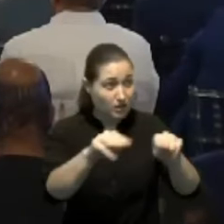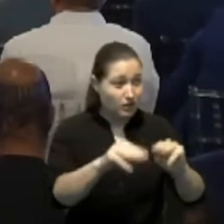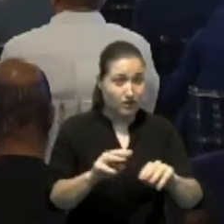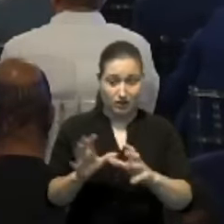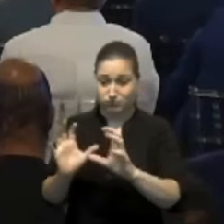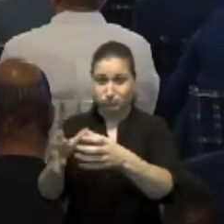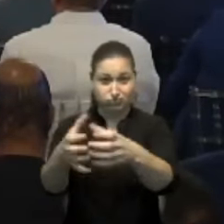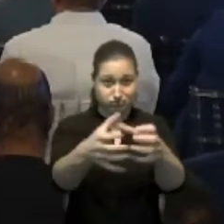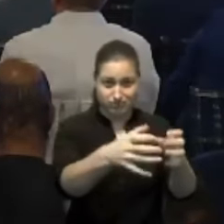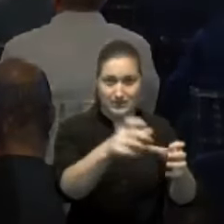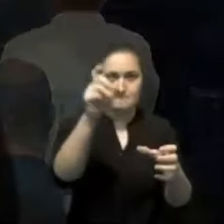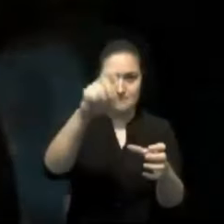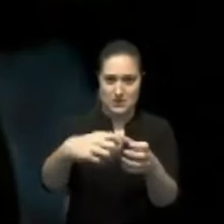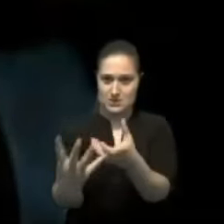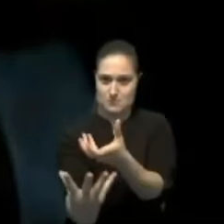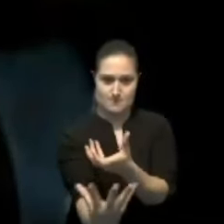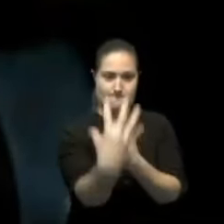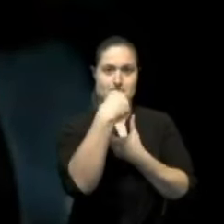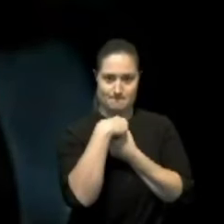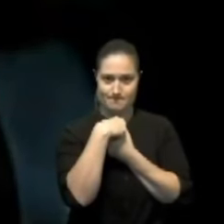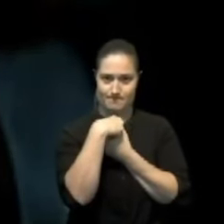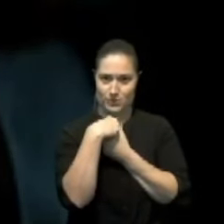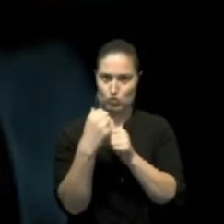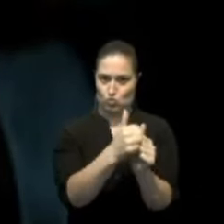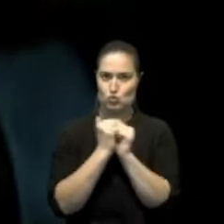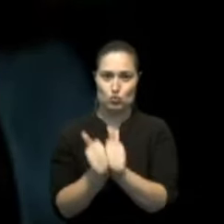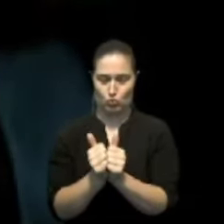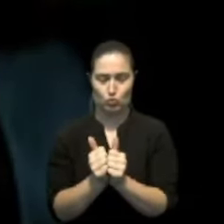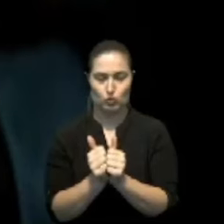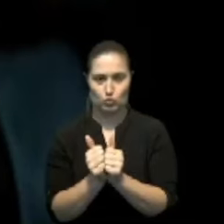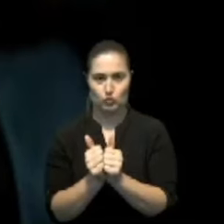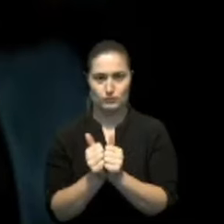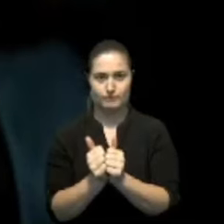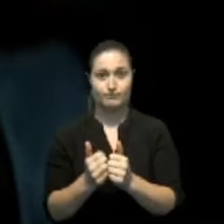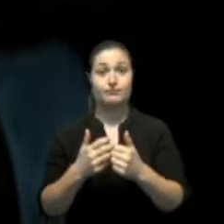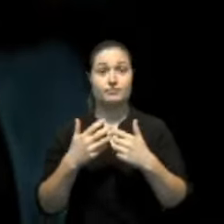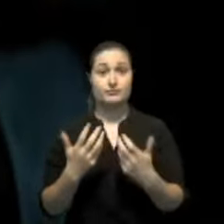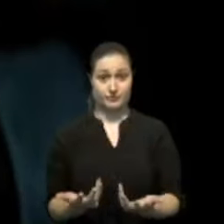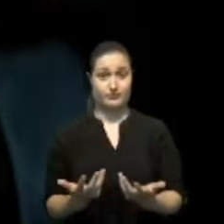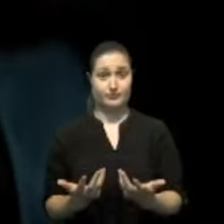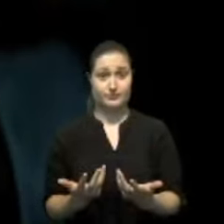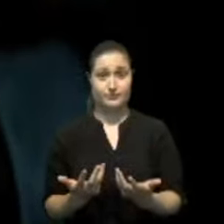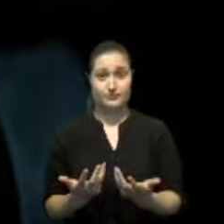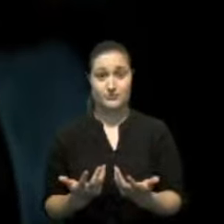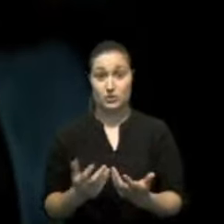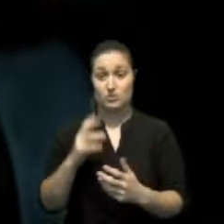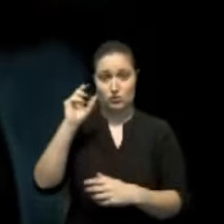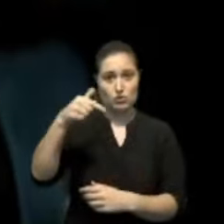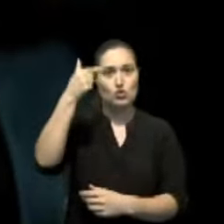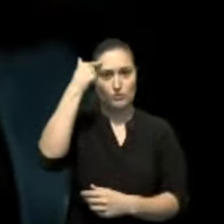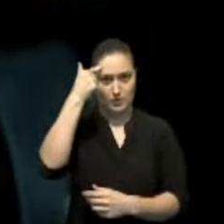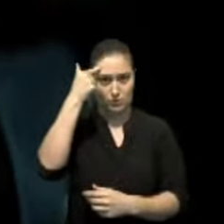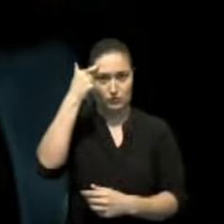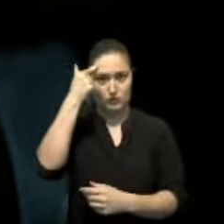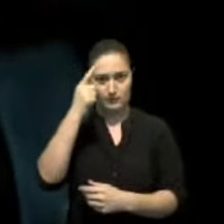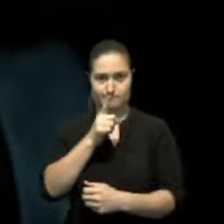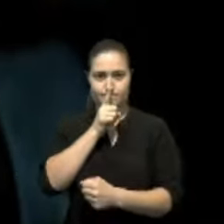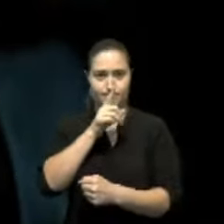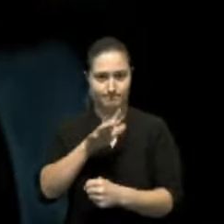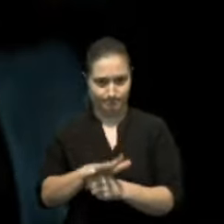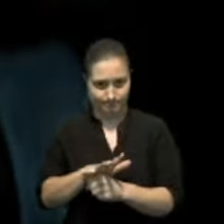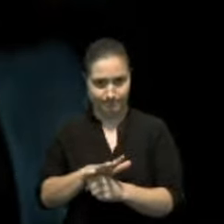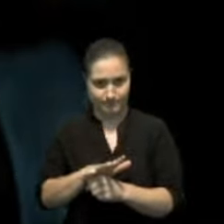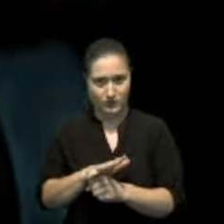esta reforma. Por eso, como parte del aporte que realiza el sector público estamos eliminando